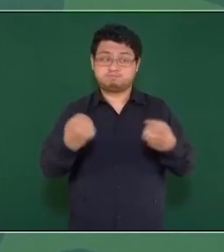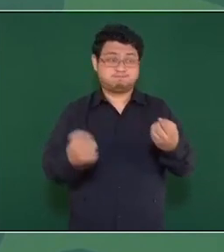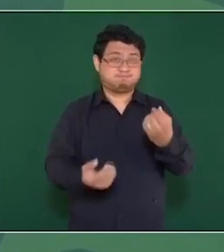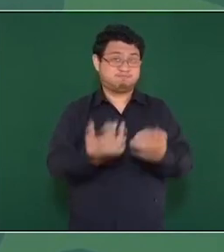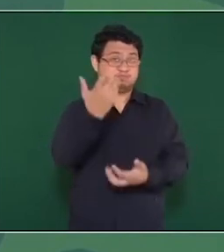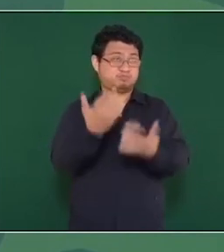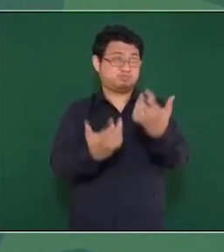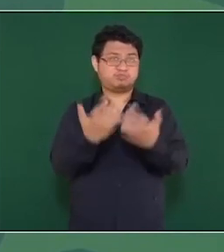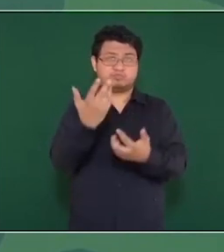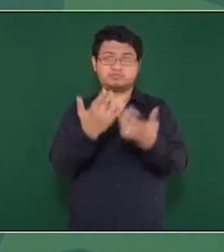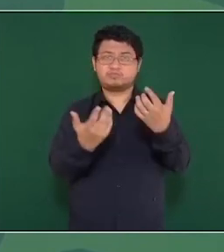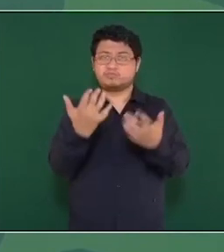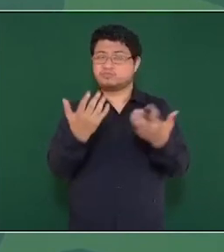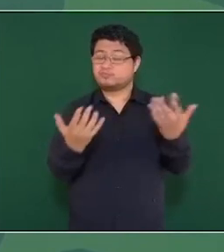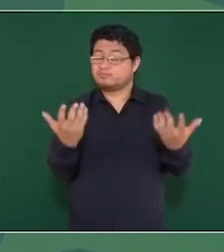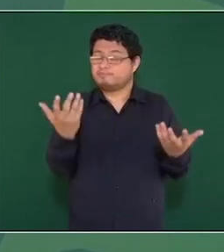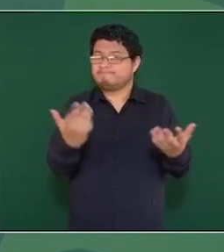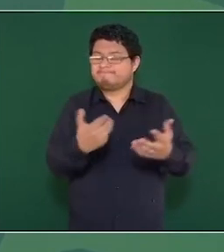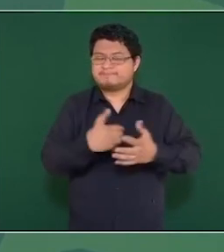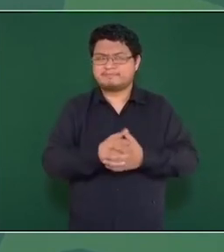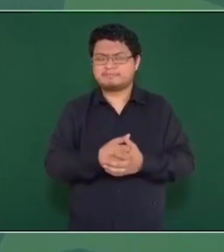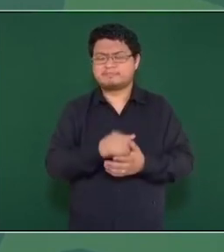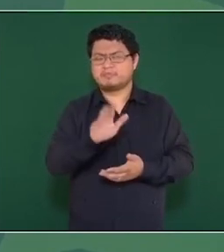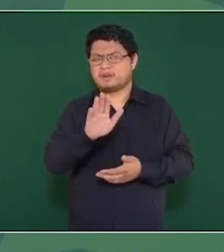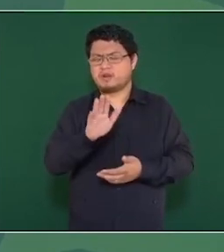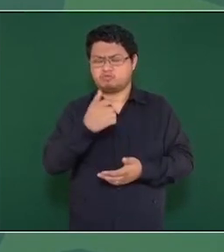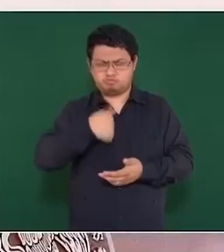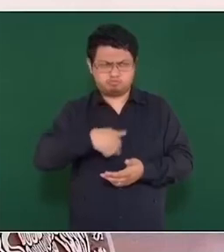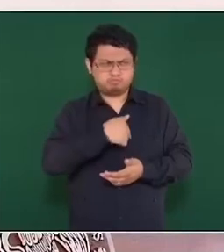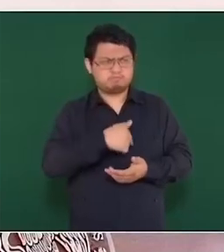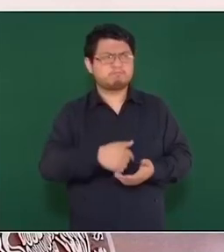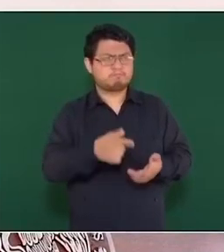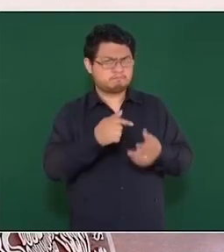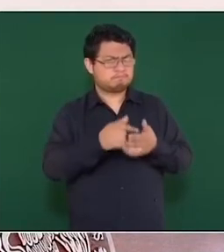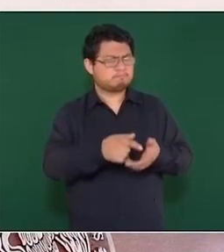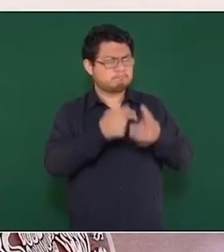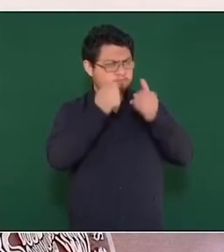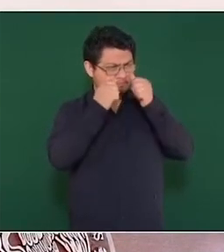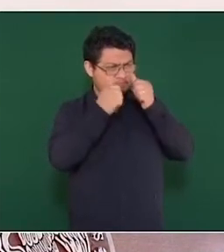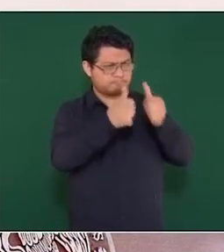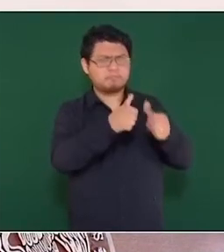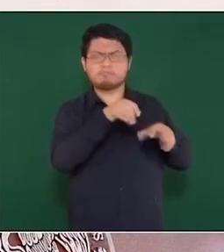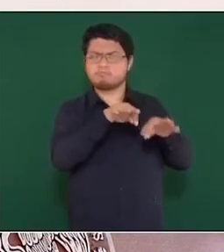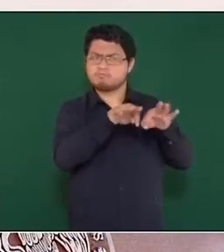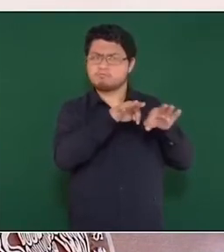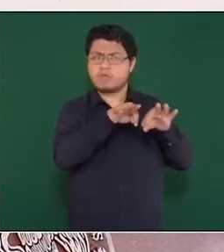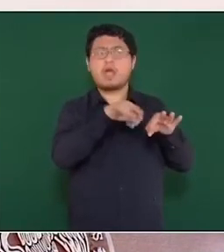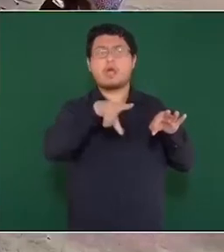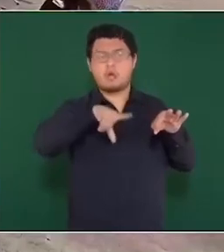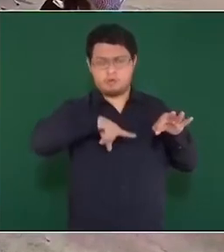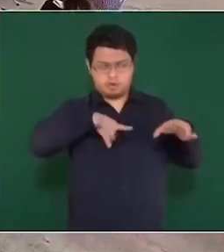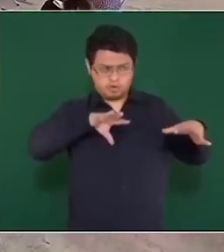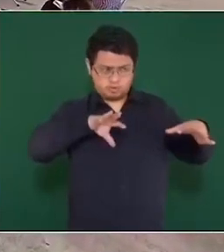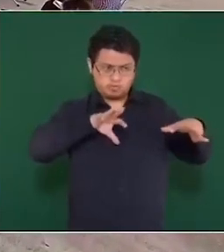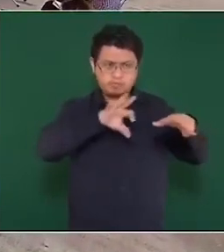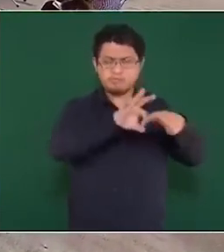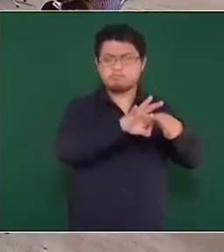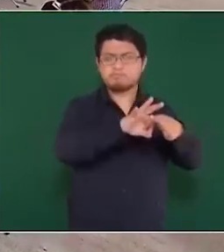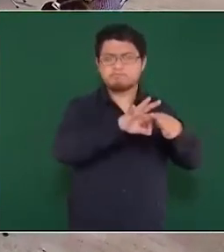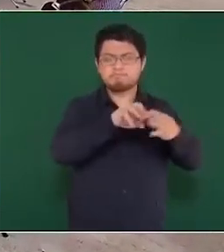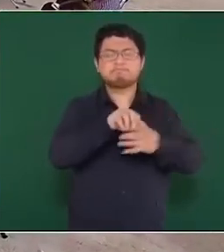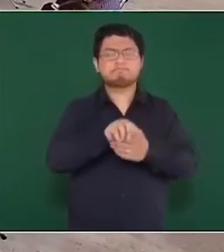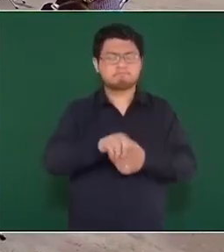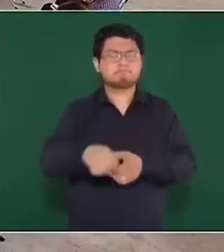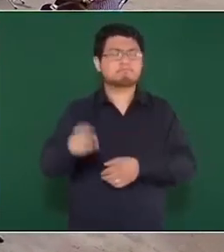pero estamos trabajando en Zacatecas junto con el gobierno del estado